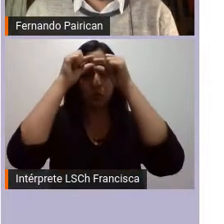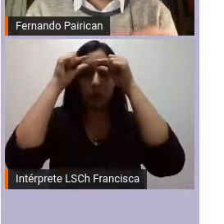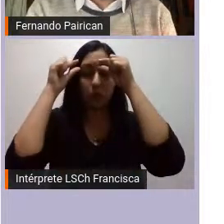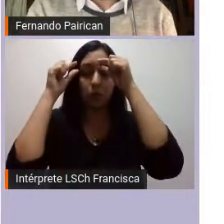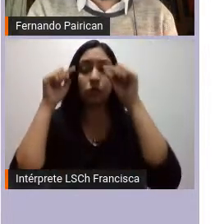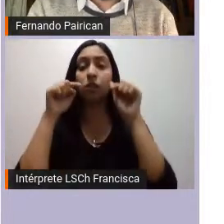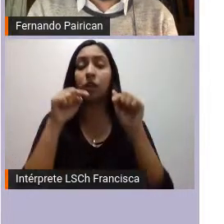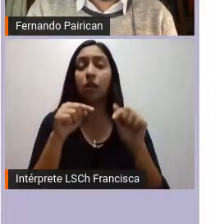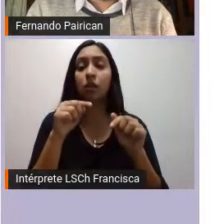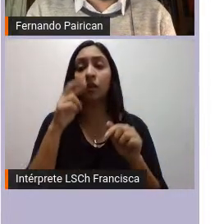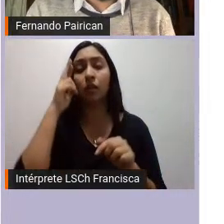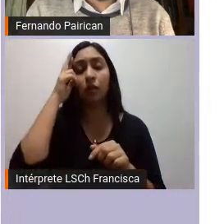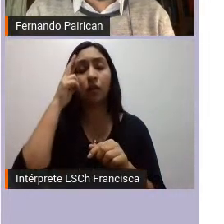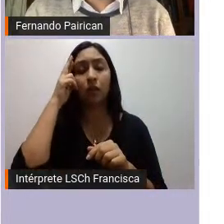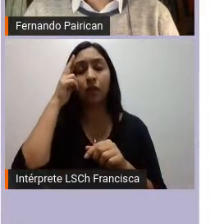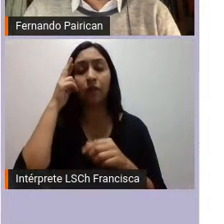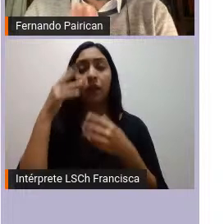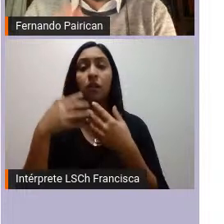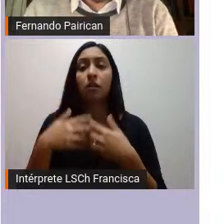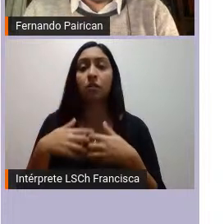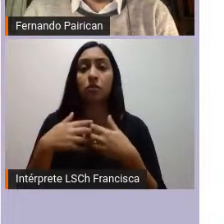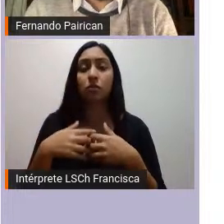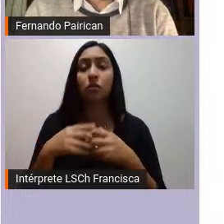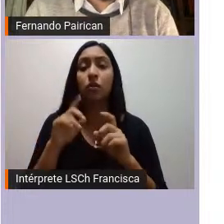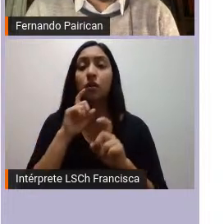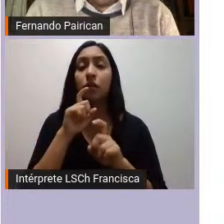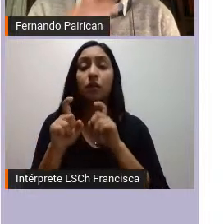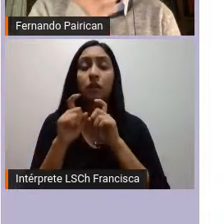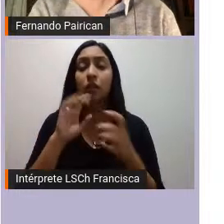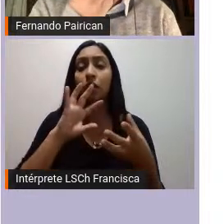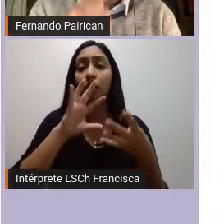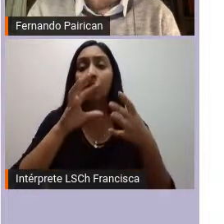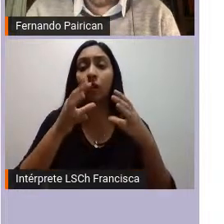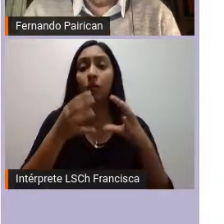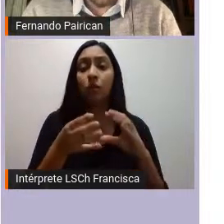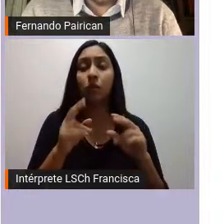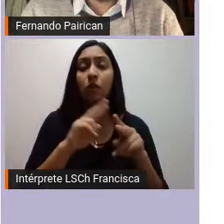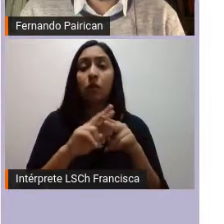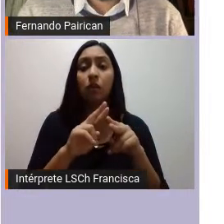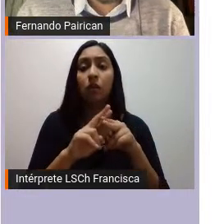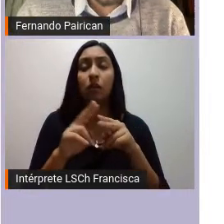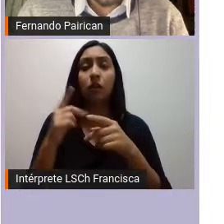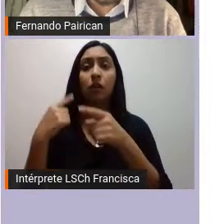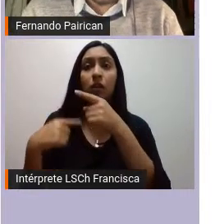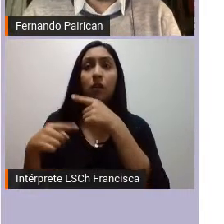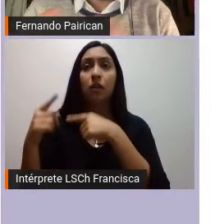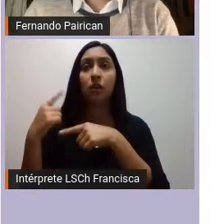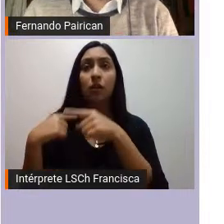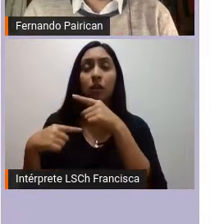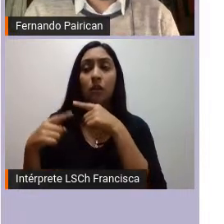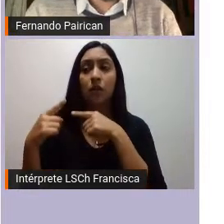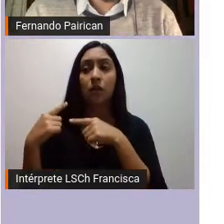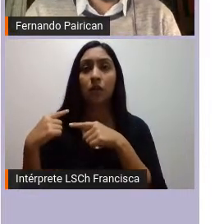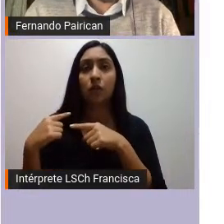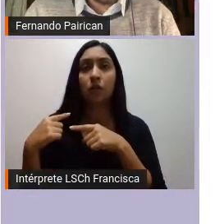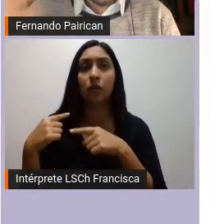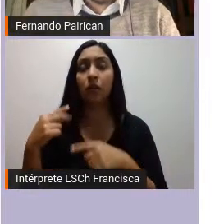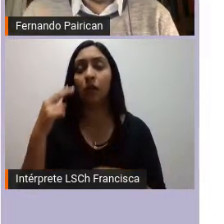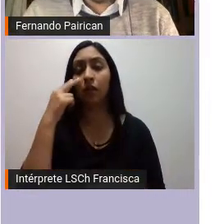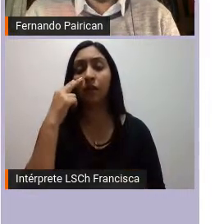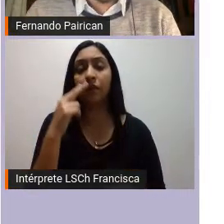reflexión una crítica al mundo forestal y regenerar una historia de la propiedad territorial ahí vemos también